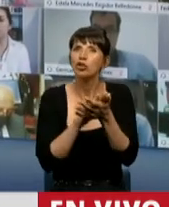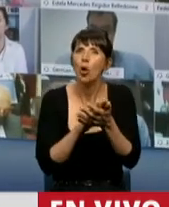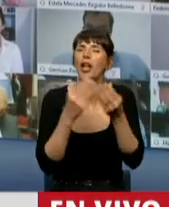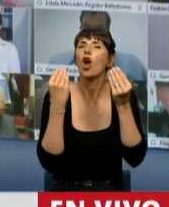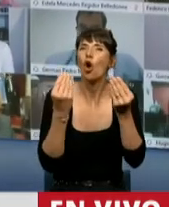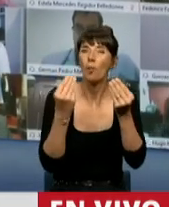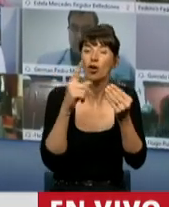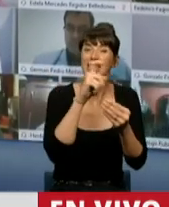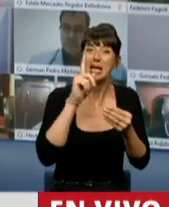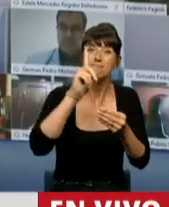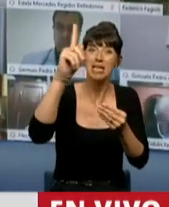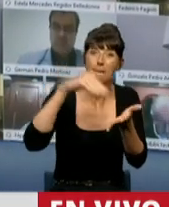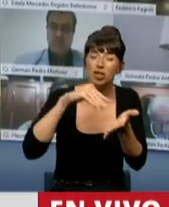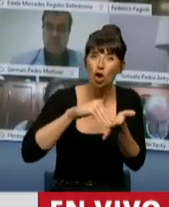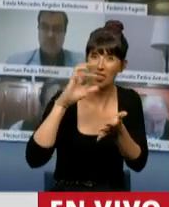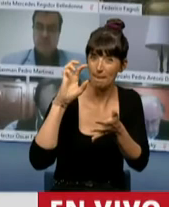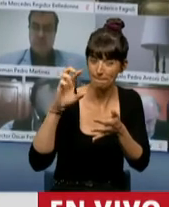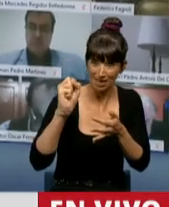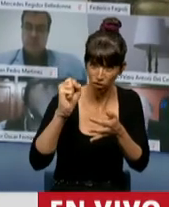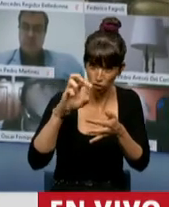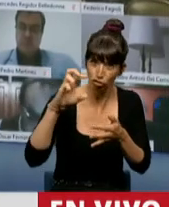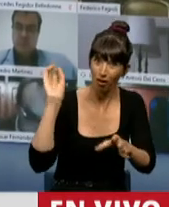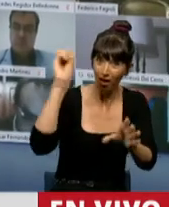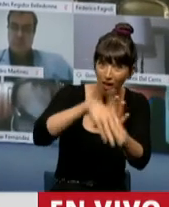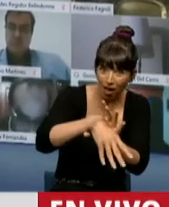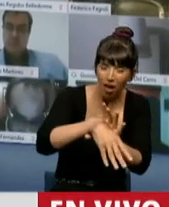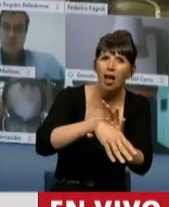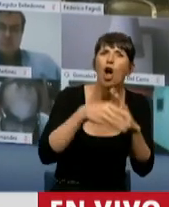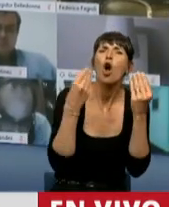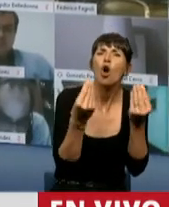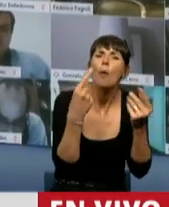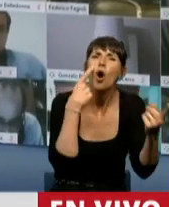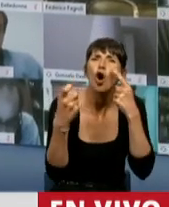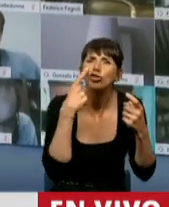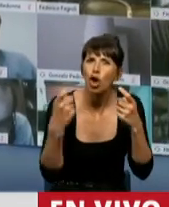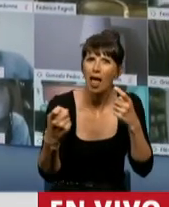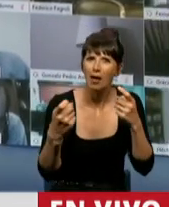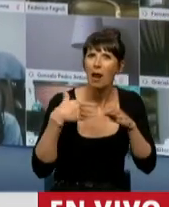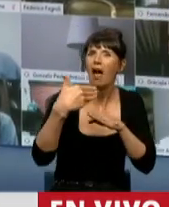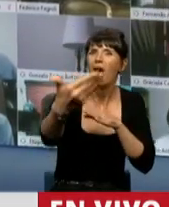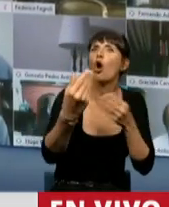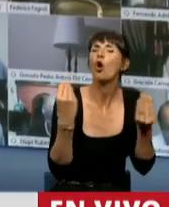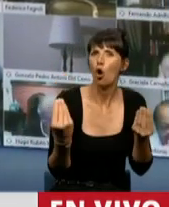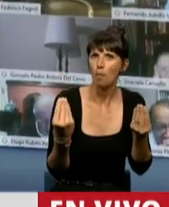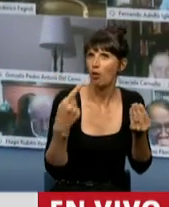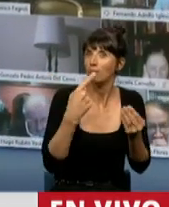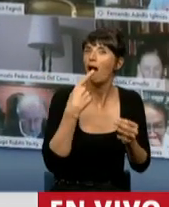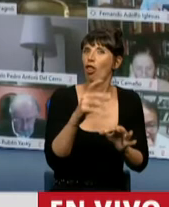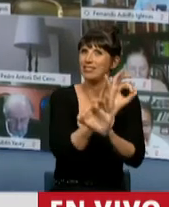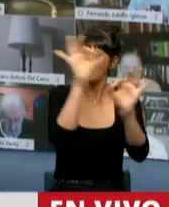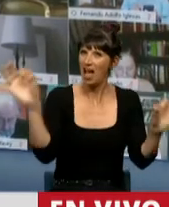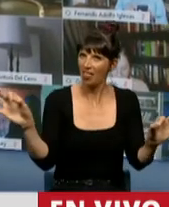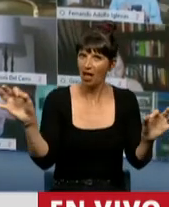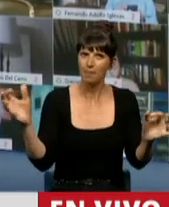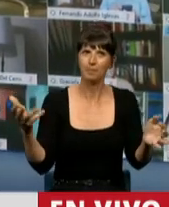los 100.000 millones de pesos que se va a invertir o que se van a afectar para esos fondos. Entonces, sinceramente, también